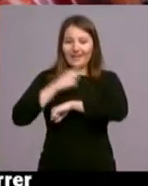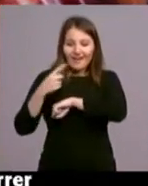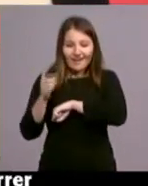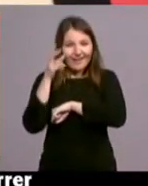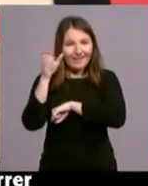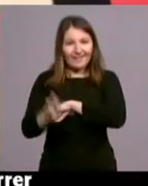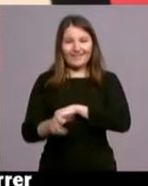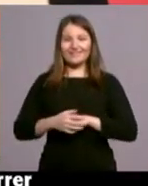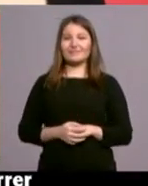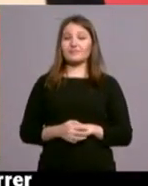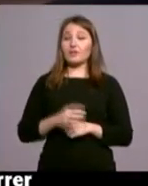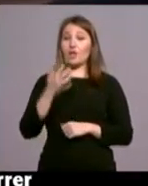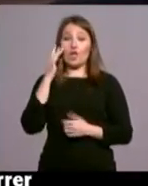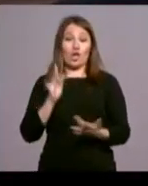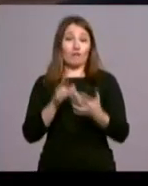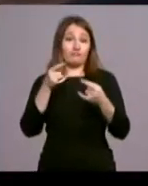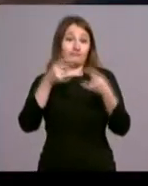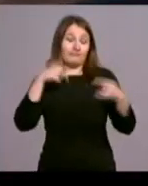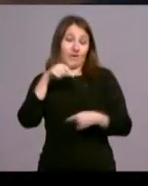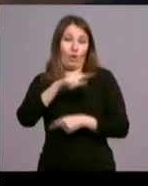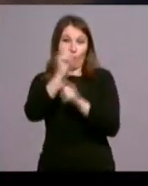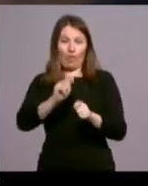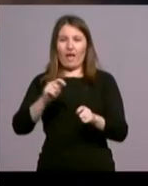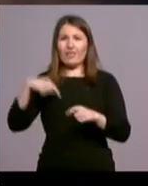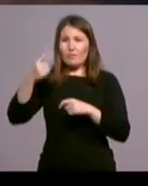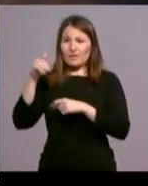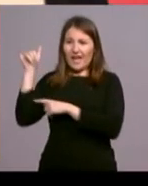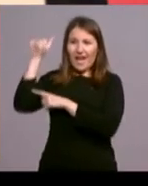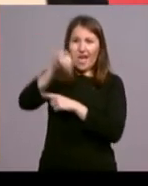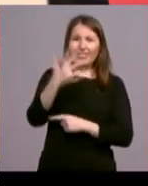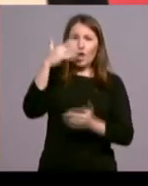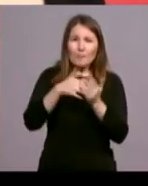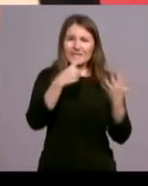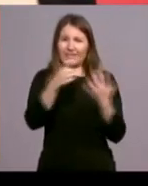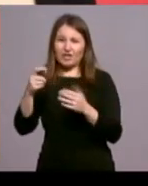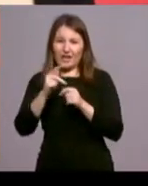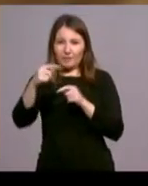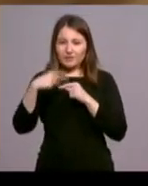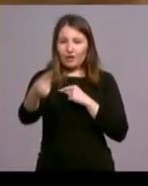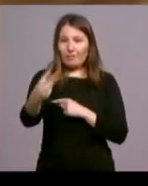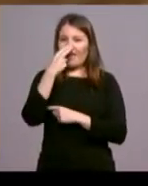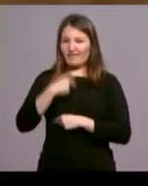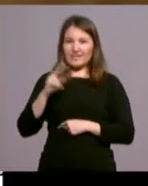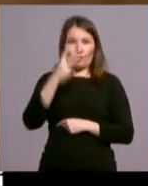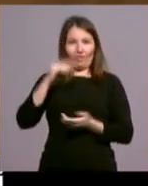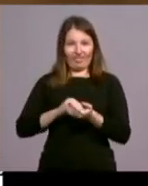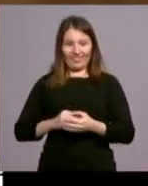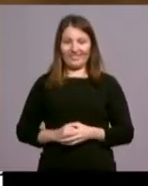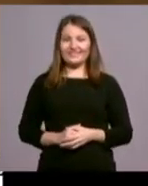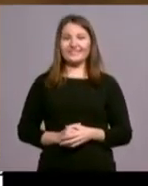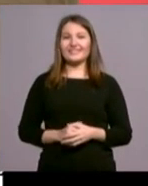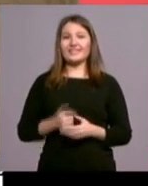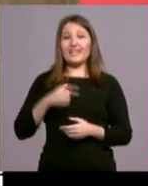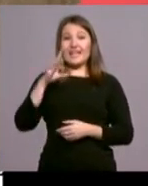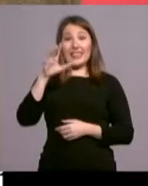Nos conocimos en una boda y fue capaz de recorrer 5.600 kilómetros solo para verme una segunda vez. Después de